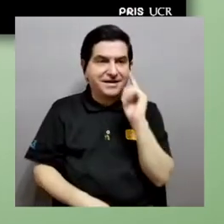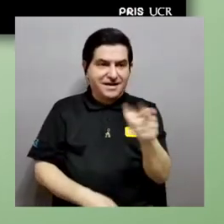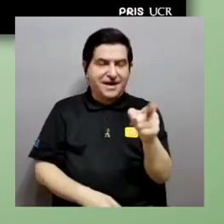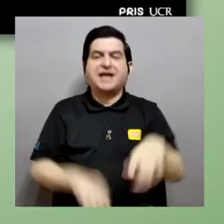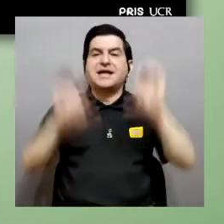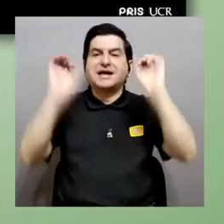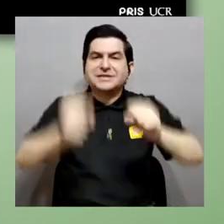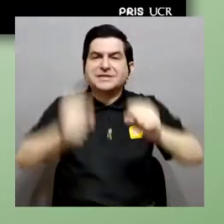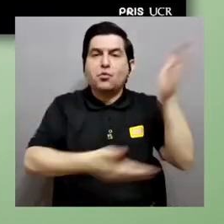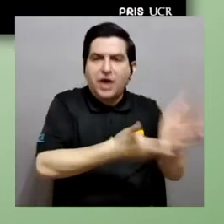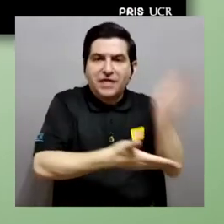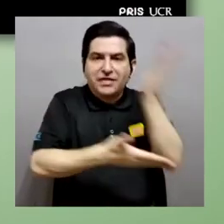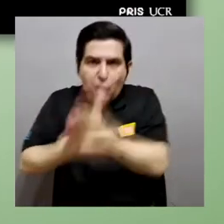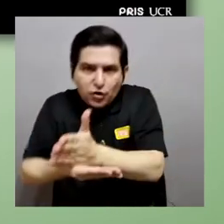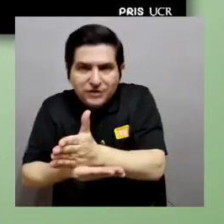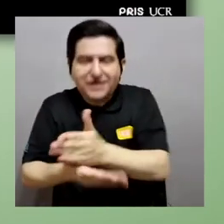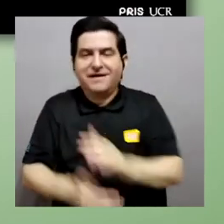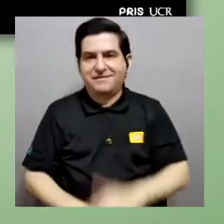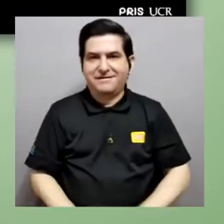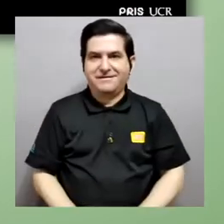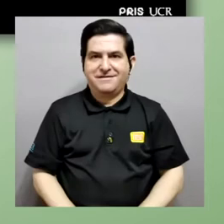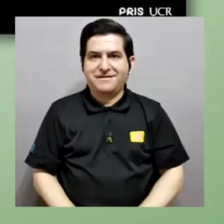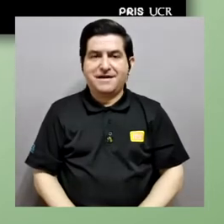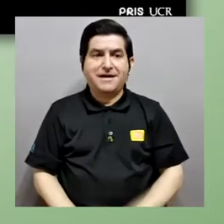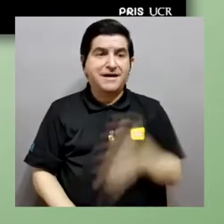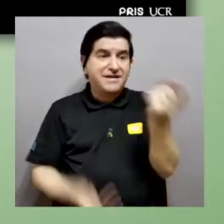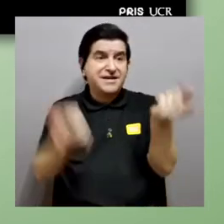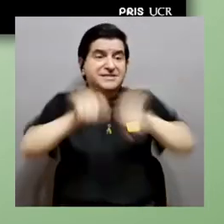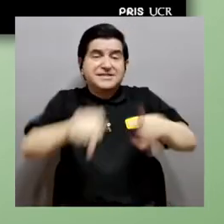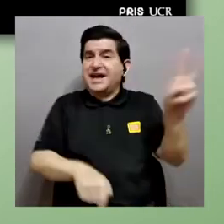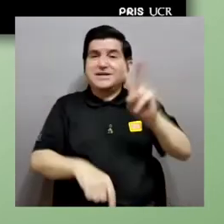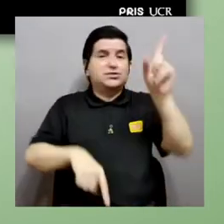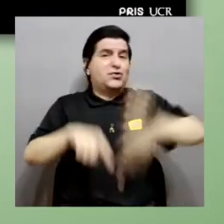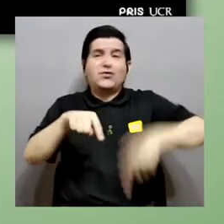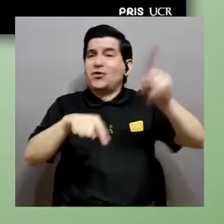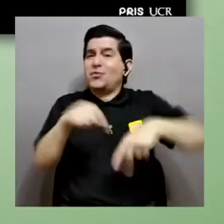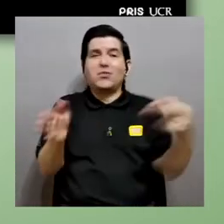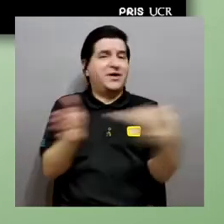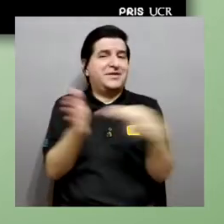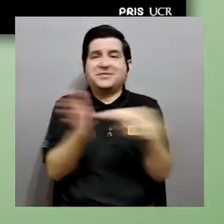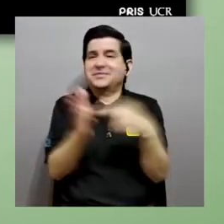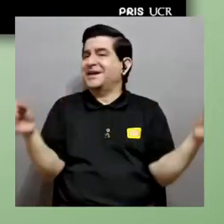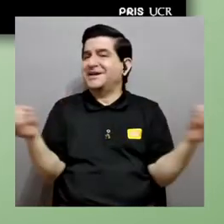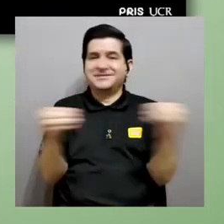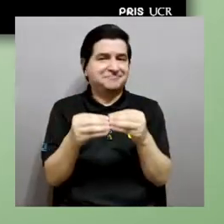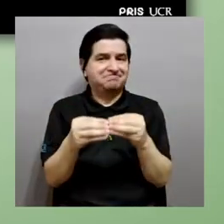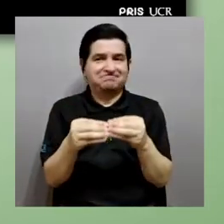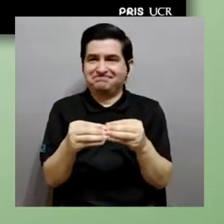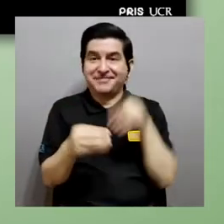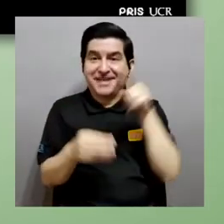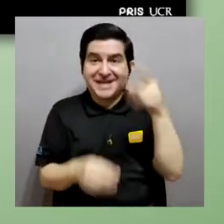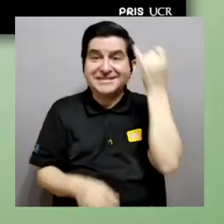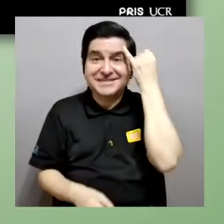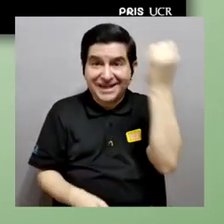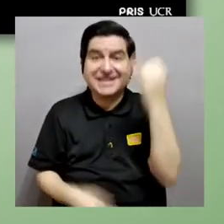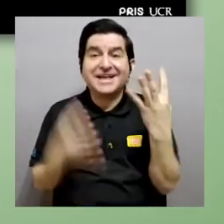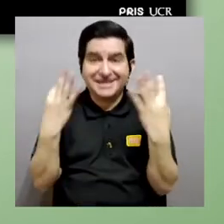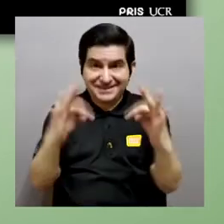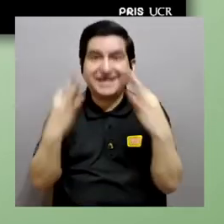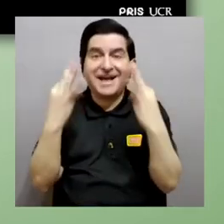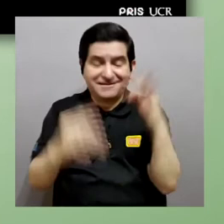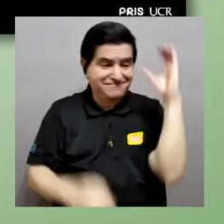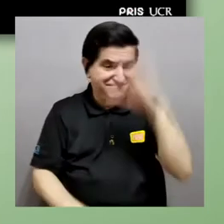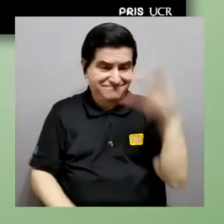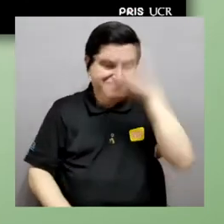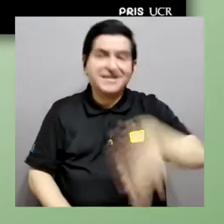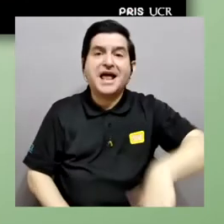puntos indicados, básicamente el virus no podría replicarse más. Entonces, básicamente ese es el punto que se anda buscando explorar para encontrar un